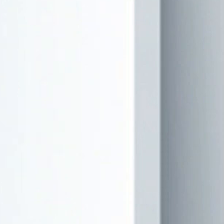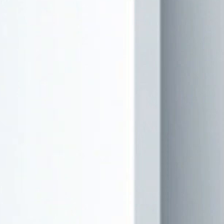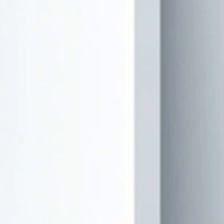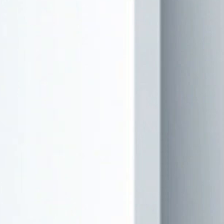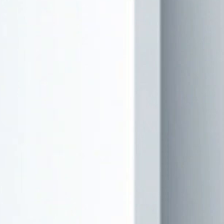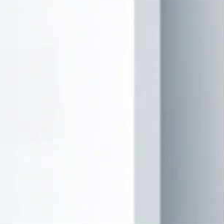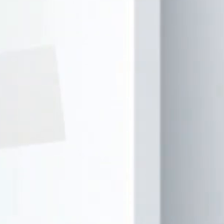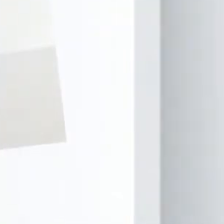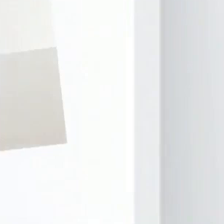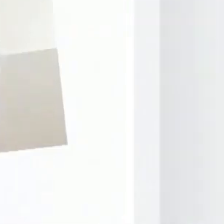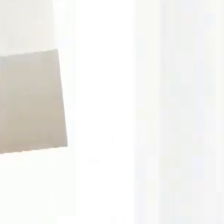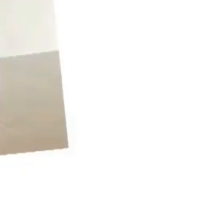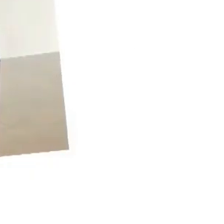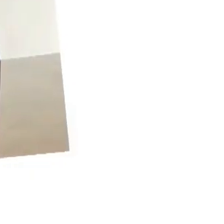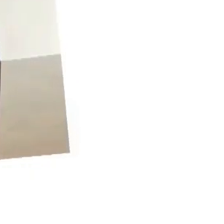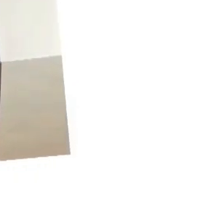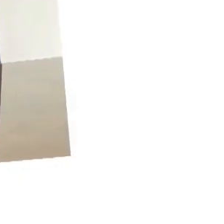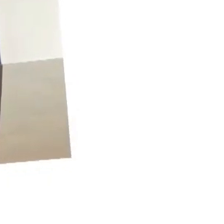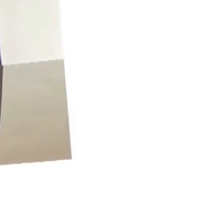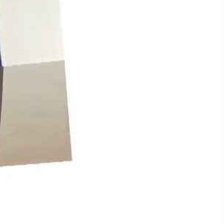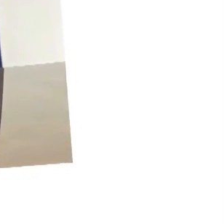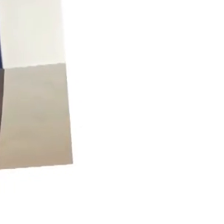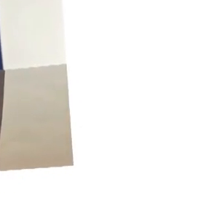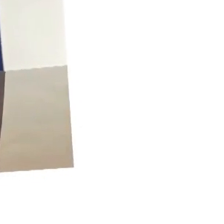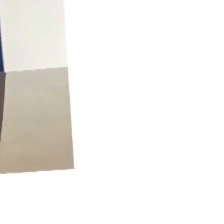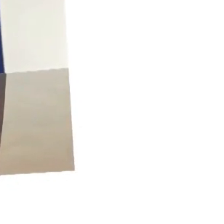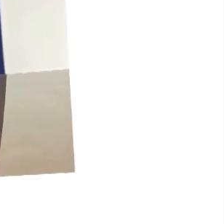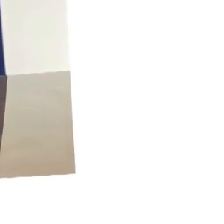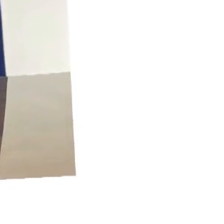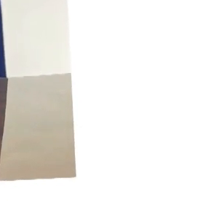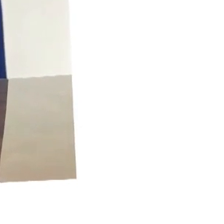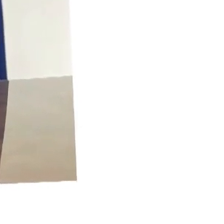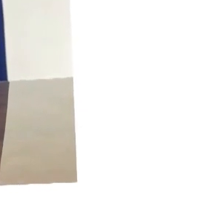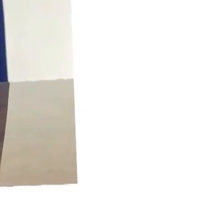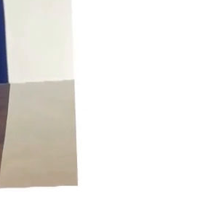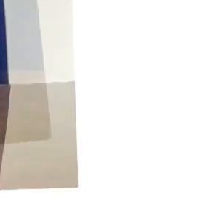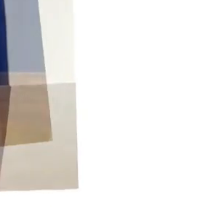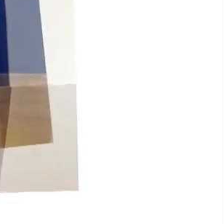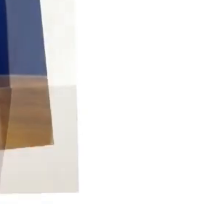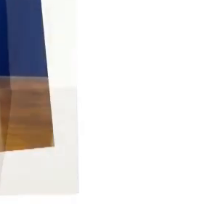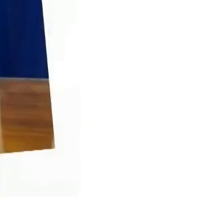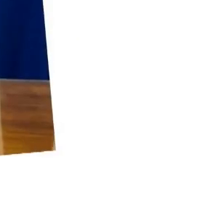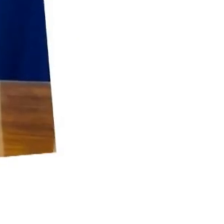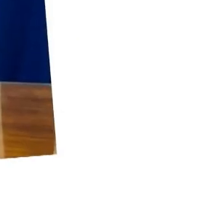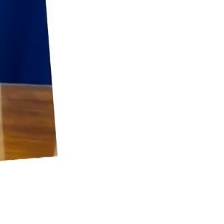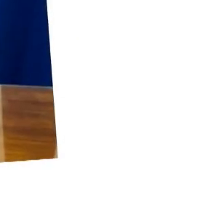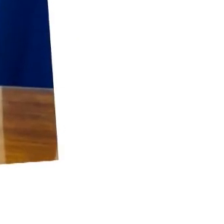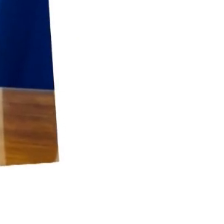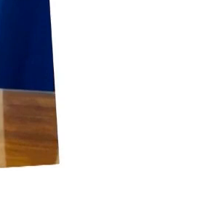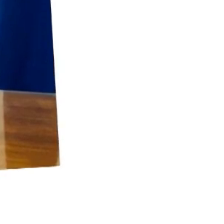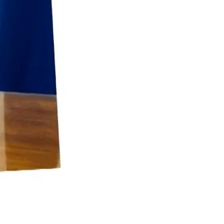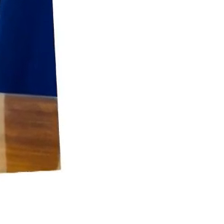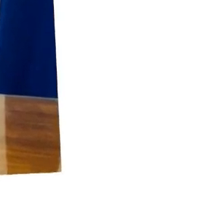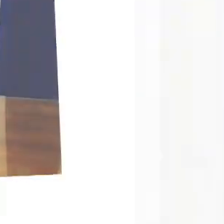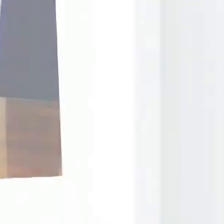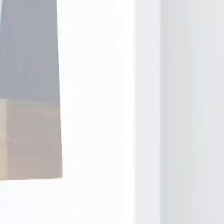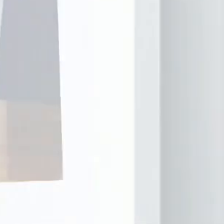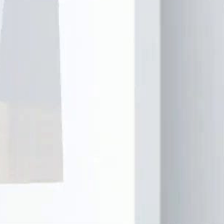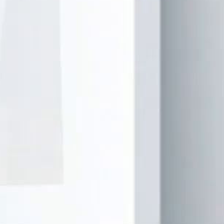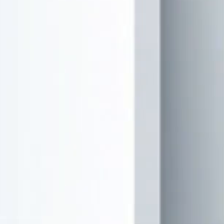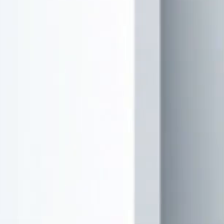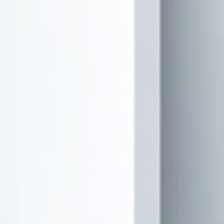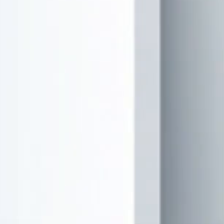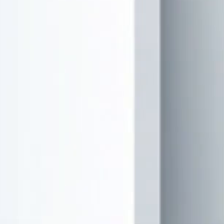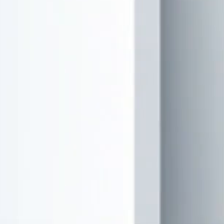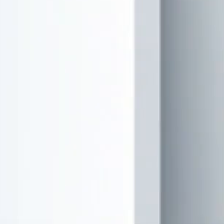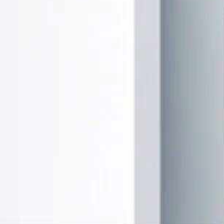está liderando. Doña Susi Winxin es presidenta ejecutiva y es quien nos va a estar acompañando en este episodio de La